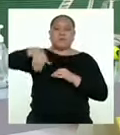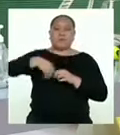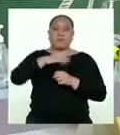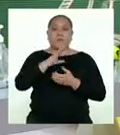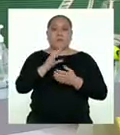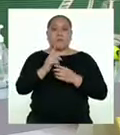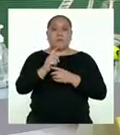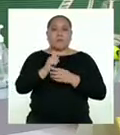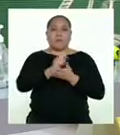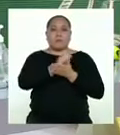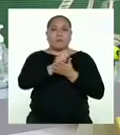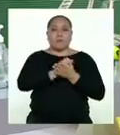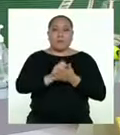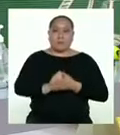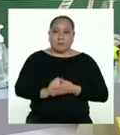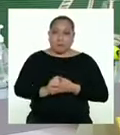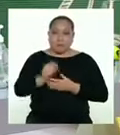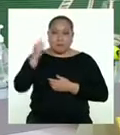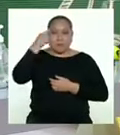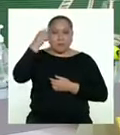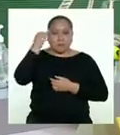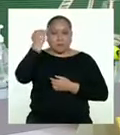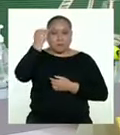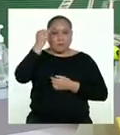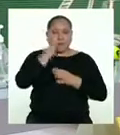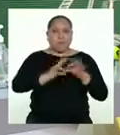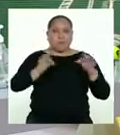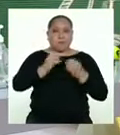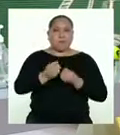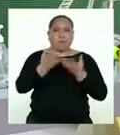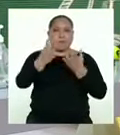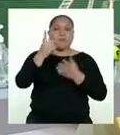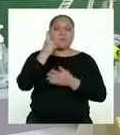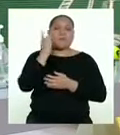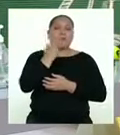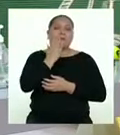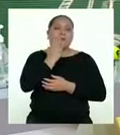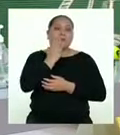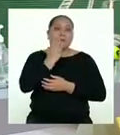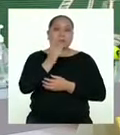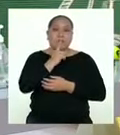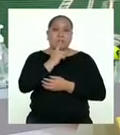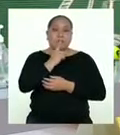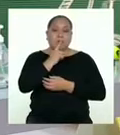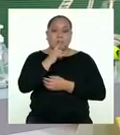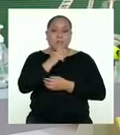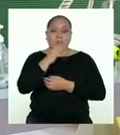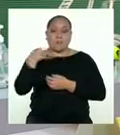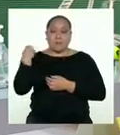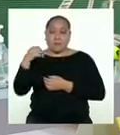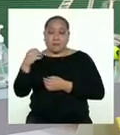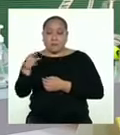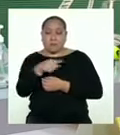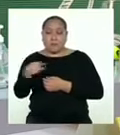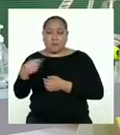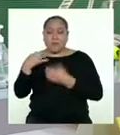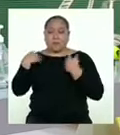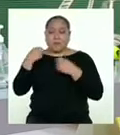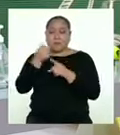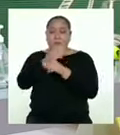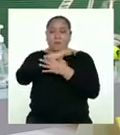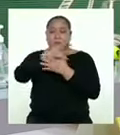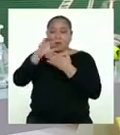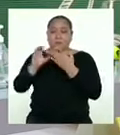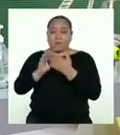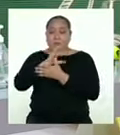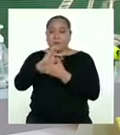es darles a entender a las madres y los padres que las y los adolescentes tienen características específicas, determinadas por